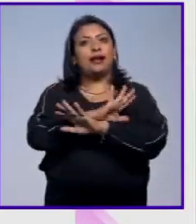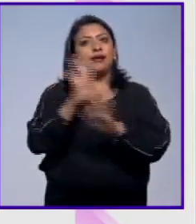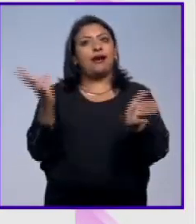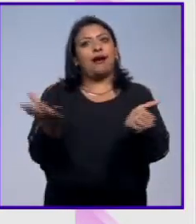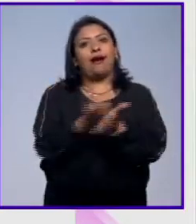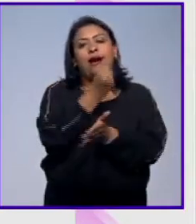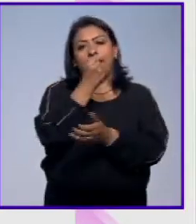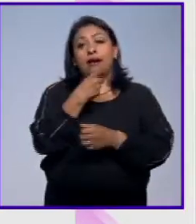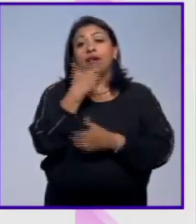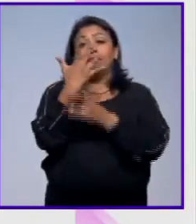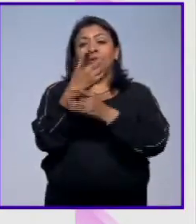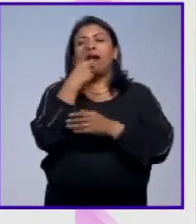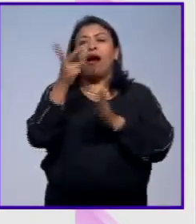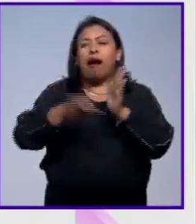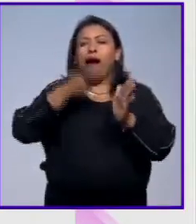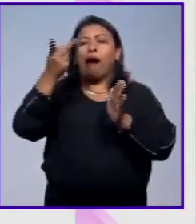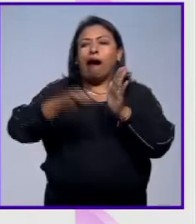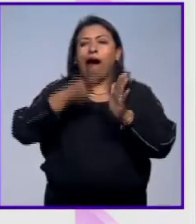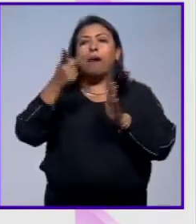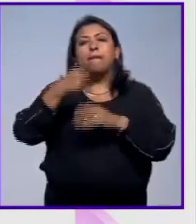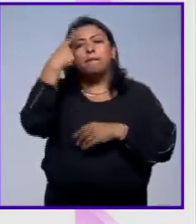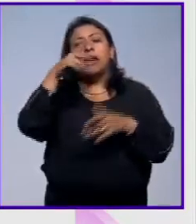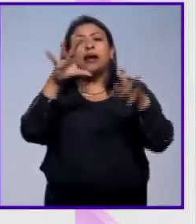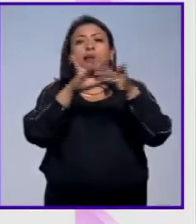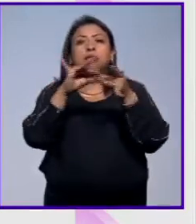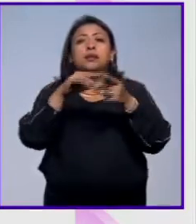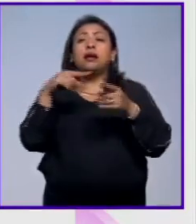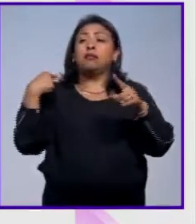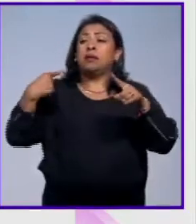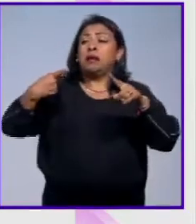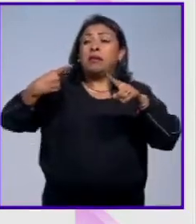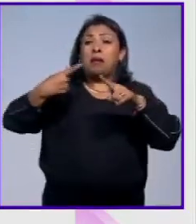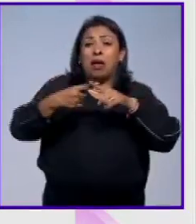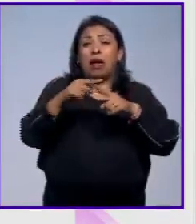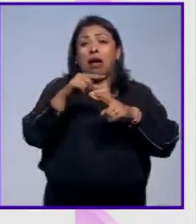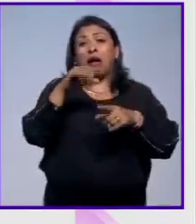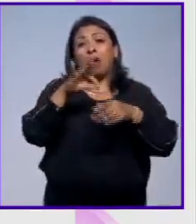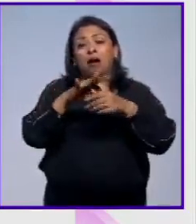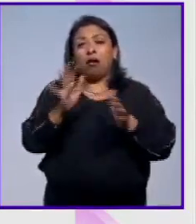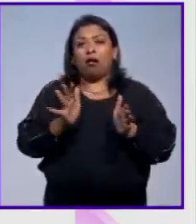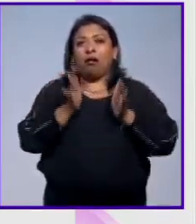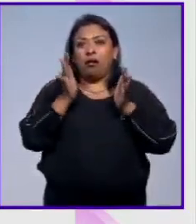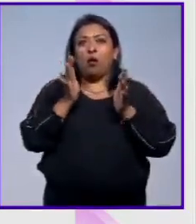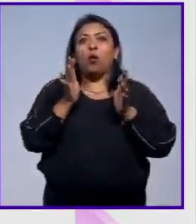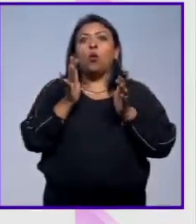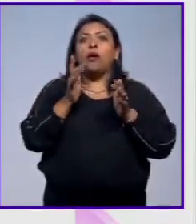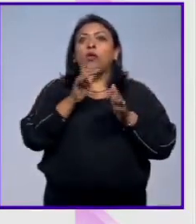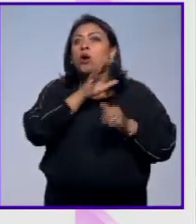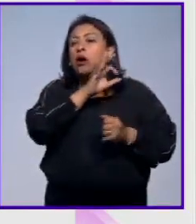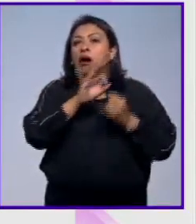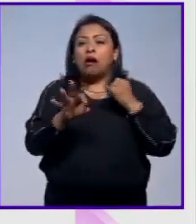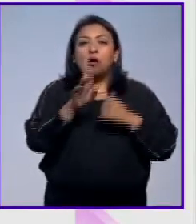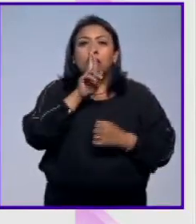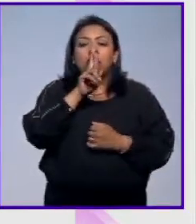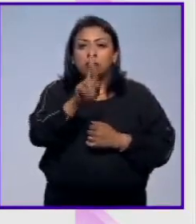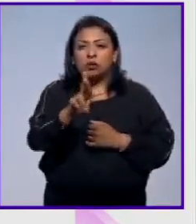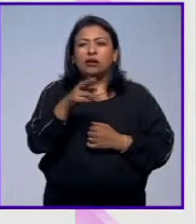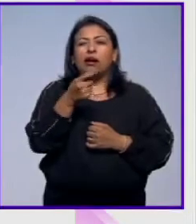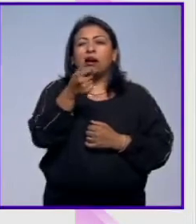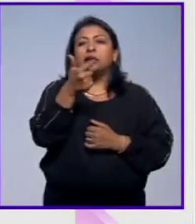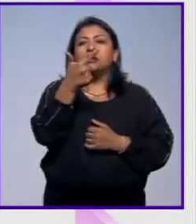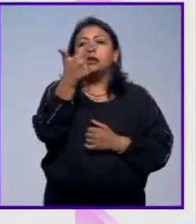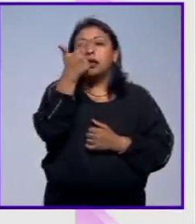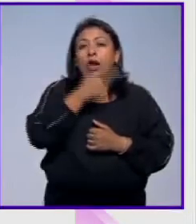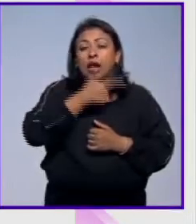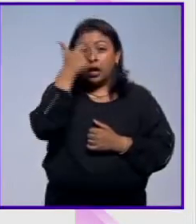vencida dijo en diversas ocasiones para describir esta carrera electoral que sorprendió al mundo con sus primeros resultados eran casi las